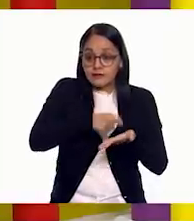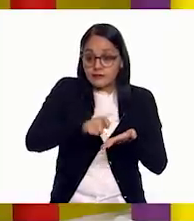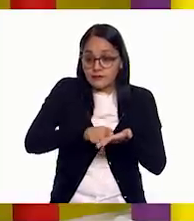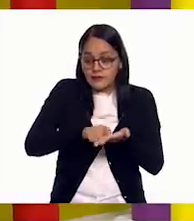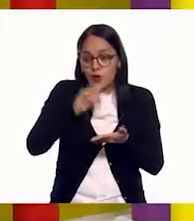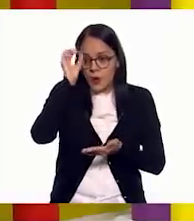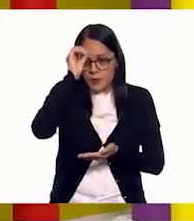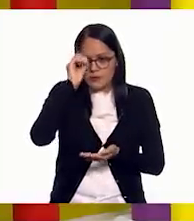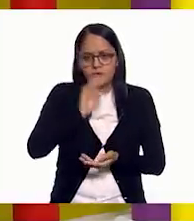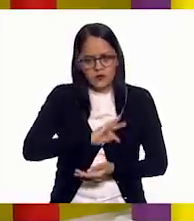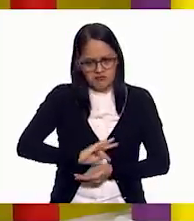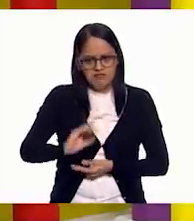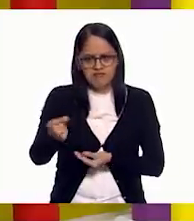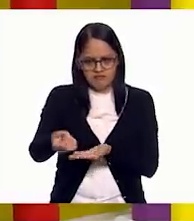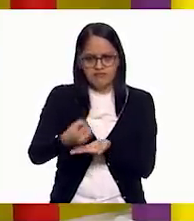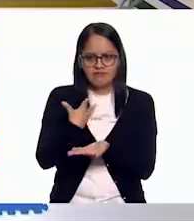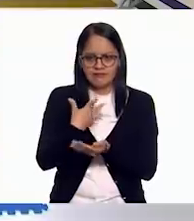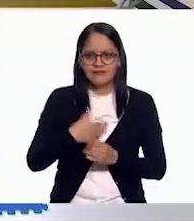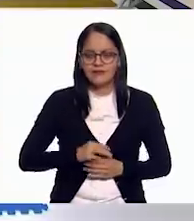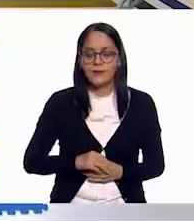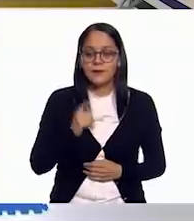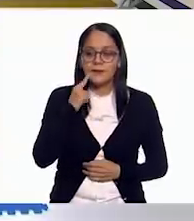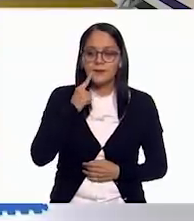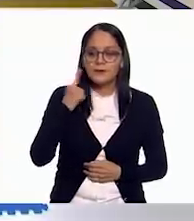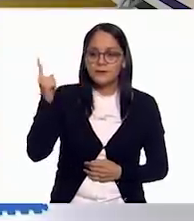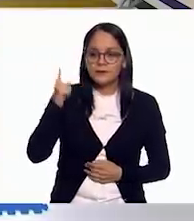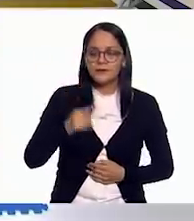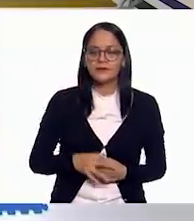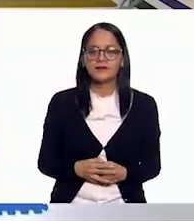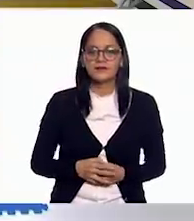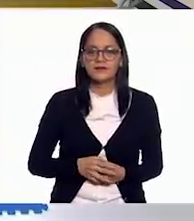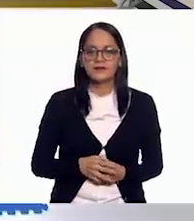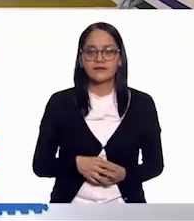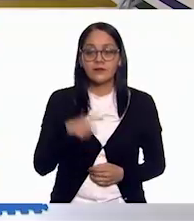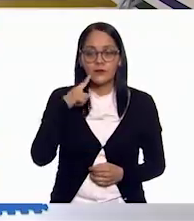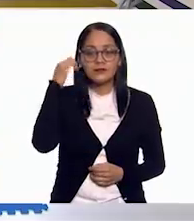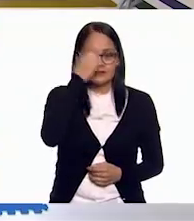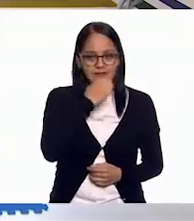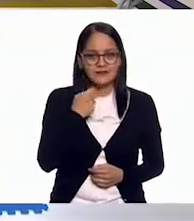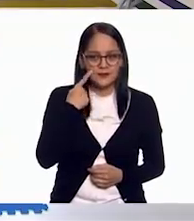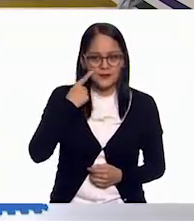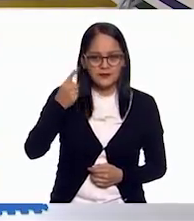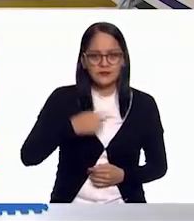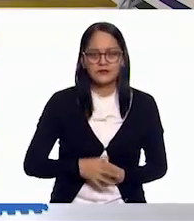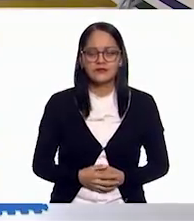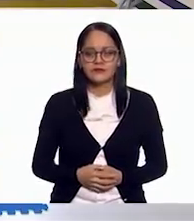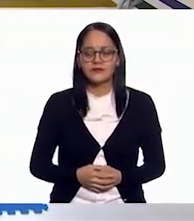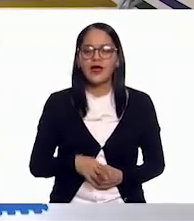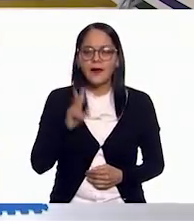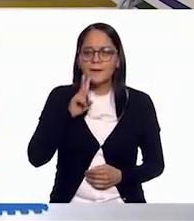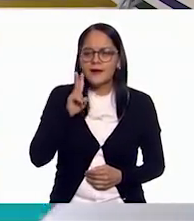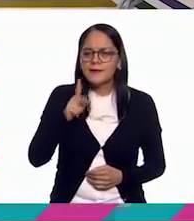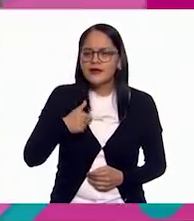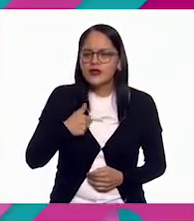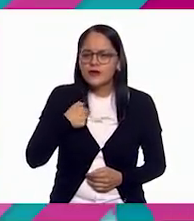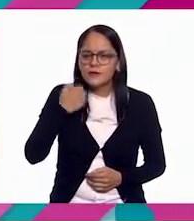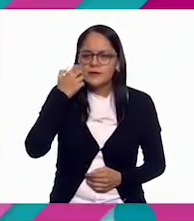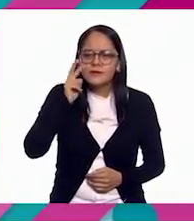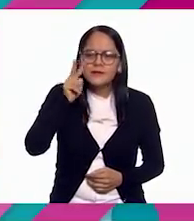comentario, lo pueden hacer. Vamos a ver esto. A ver, a ver, a ver, yo quiero ver esos títulos.